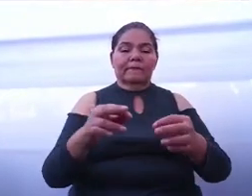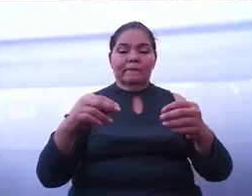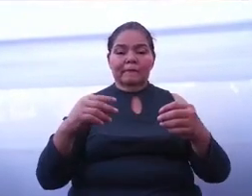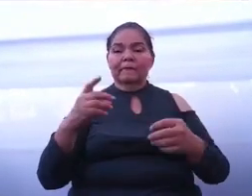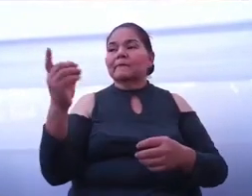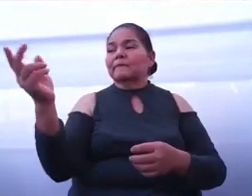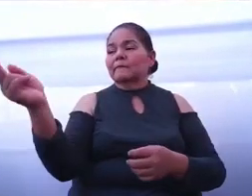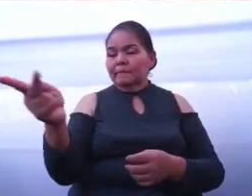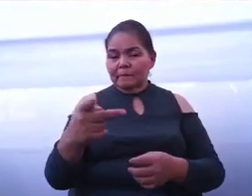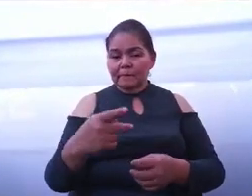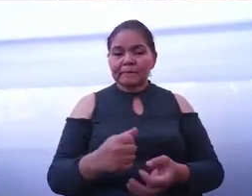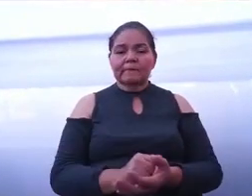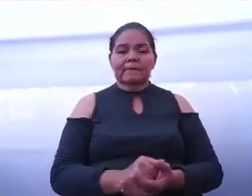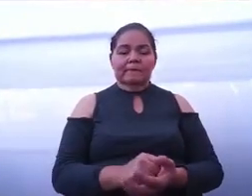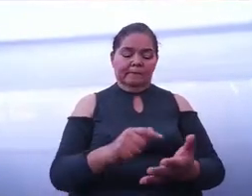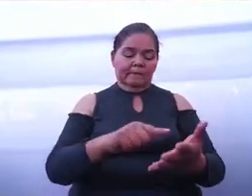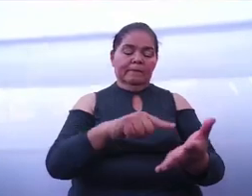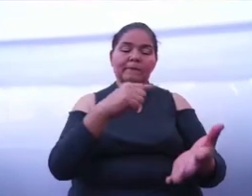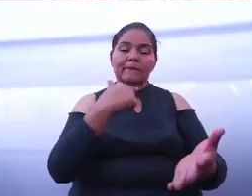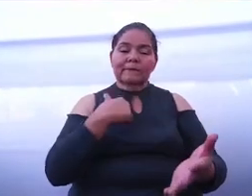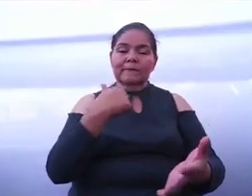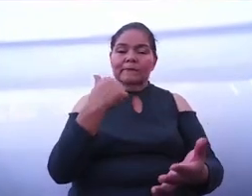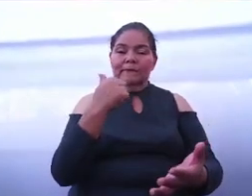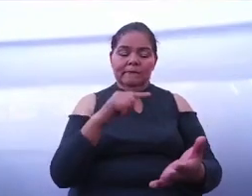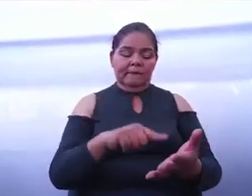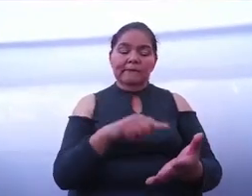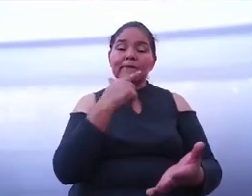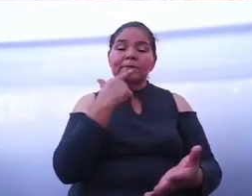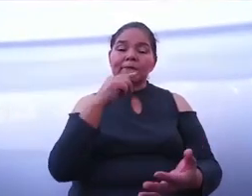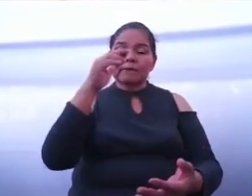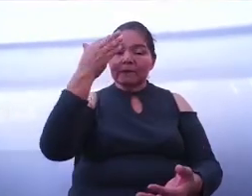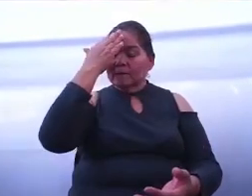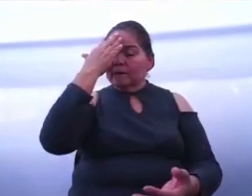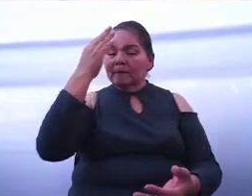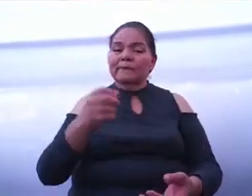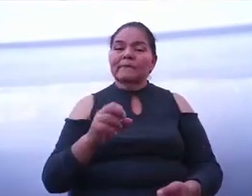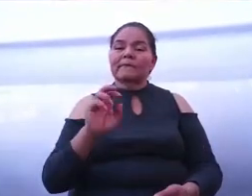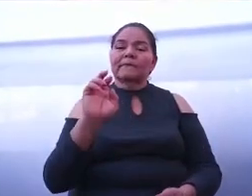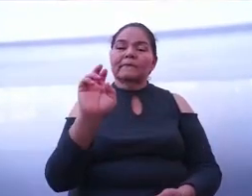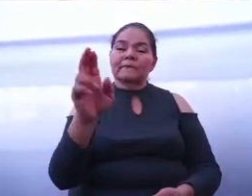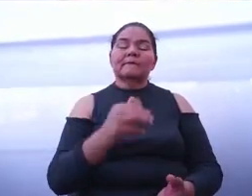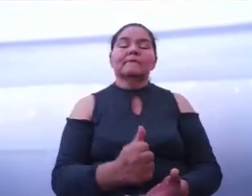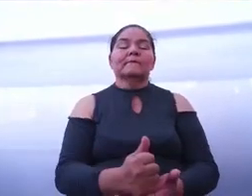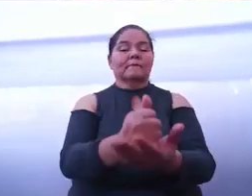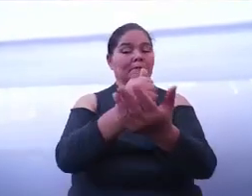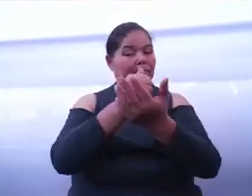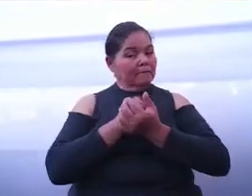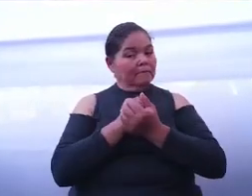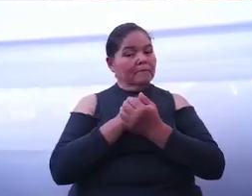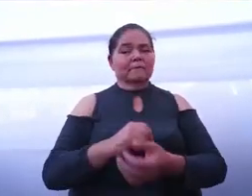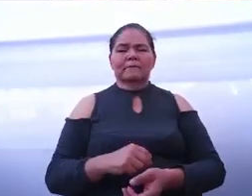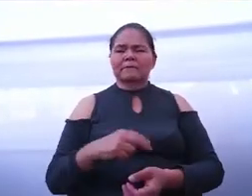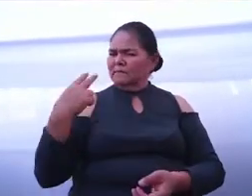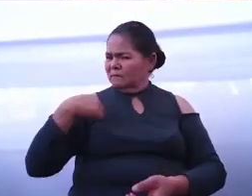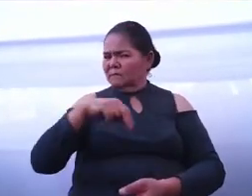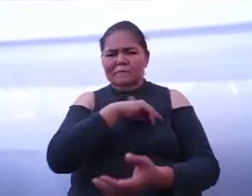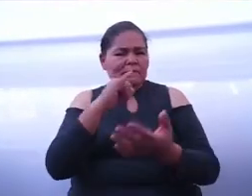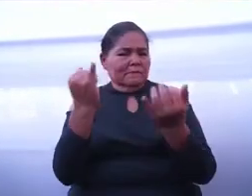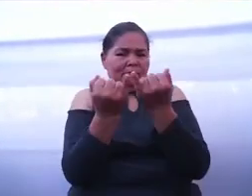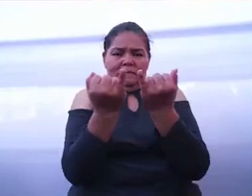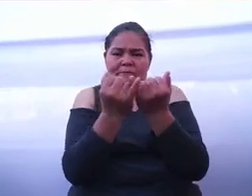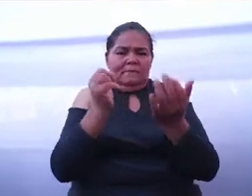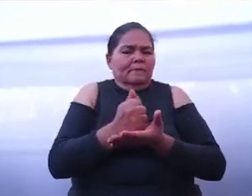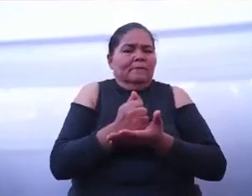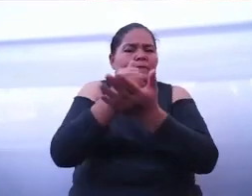sabe que contamos con su apoyo y las Fuerzas Armadas cuentan con el nuestro. Muchas gracias.